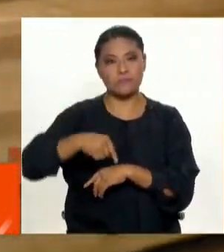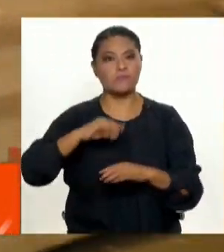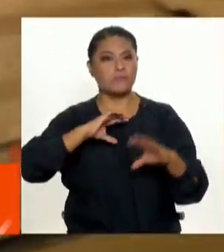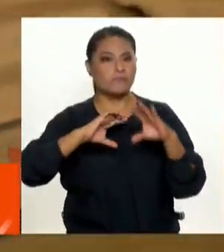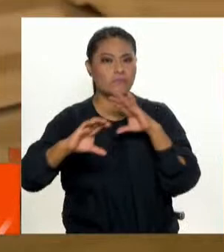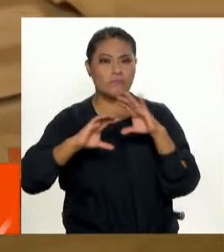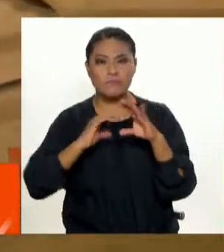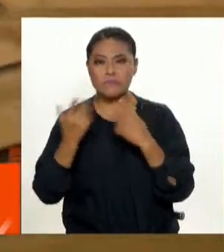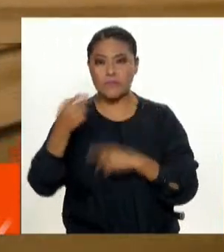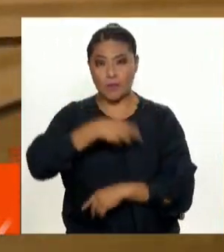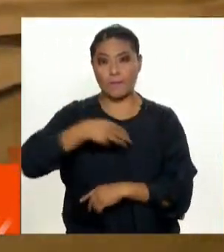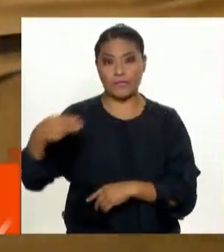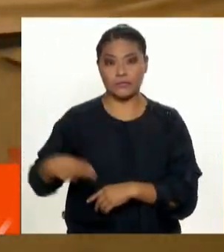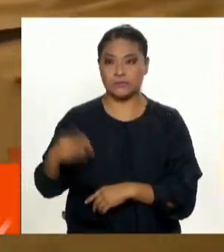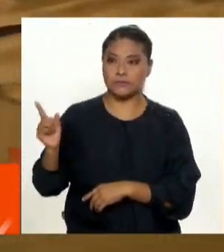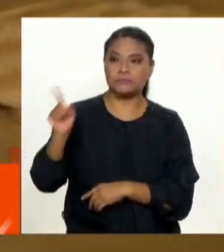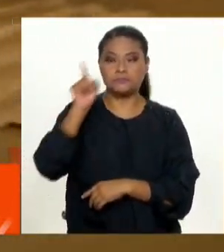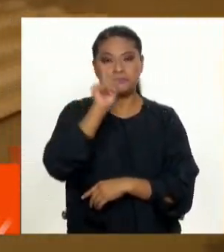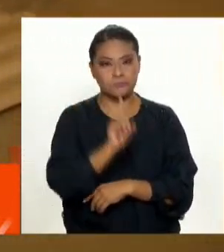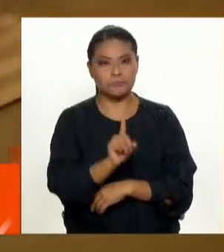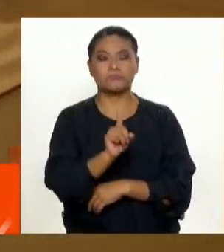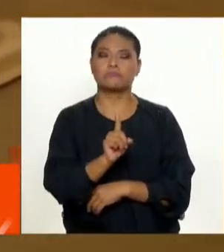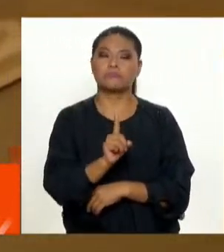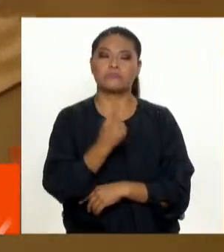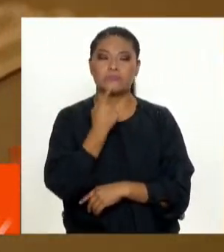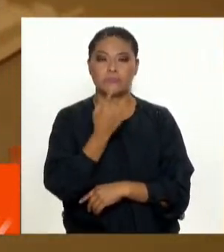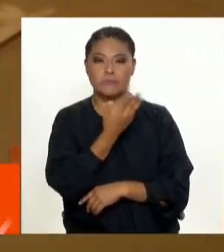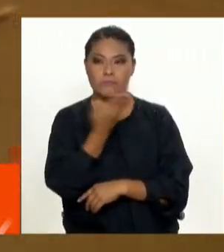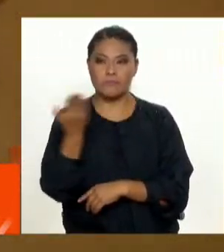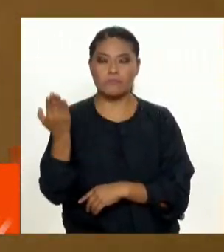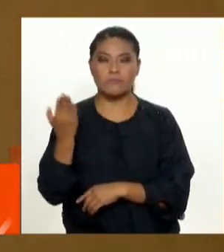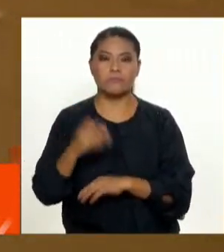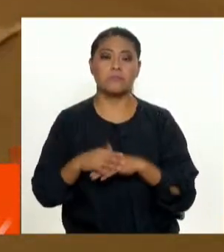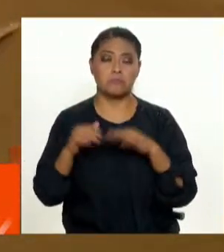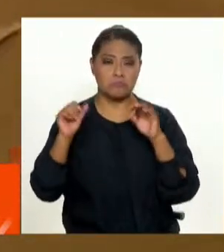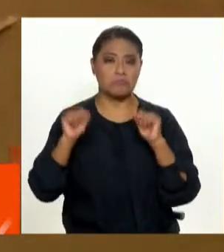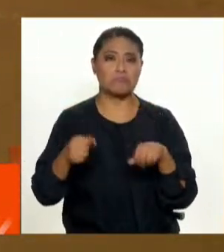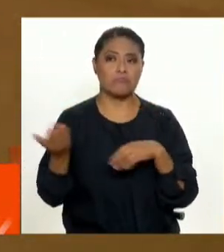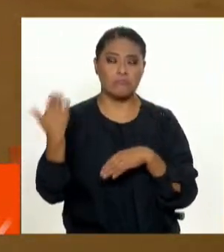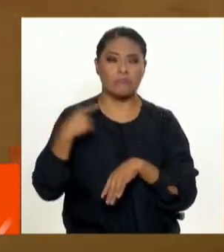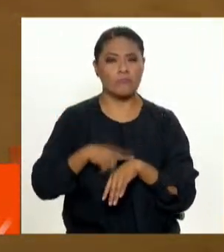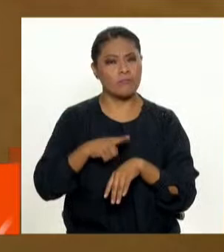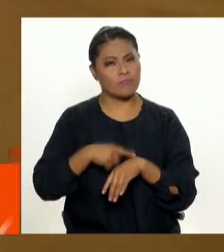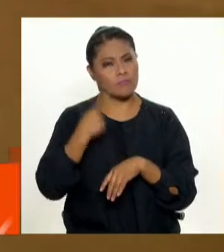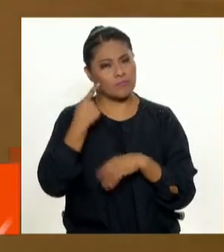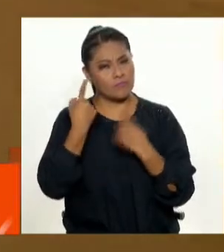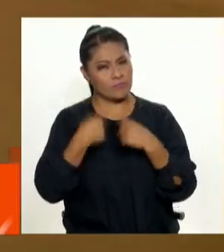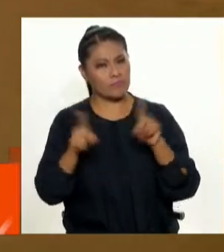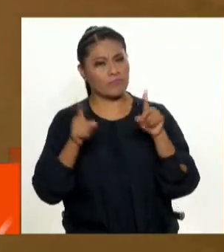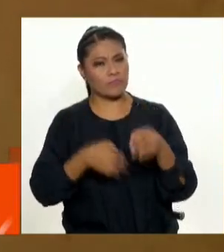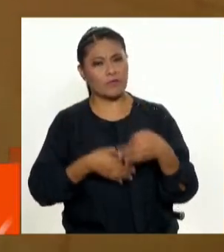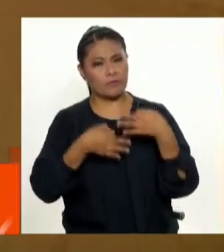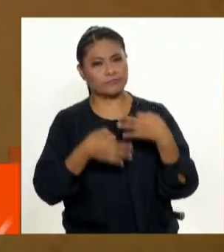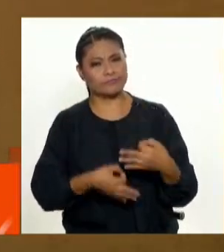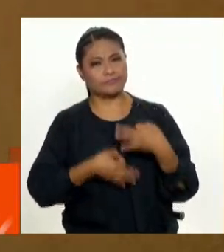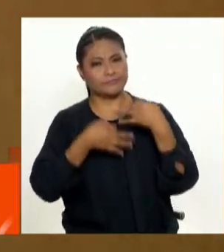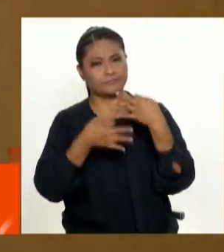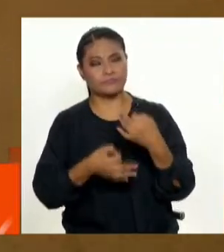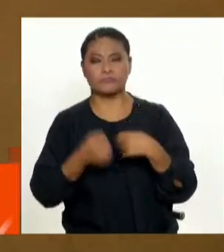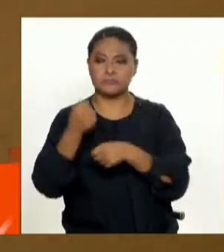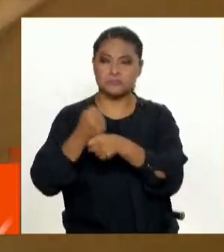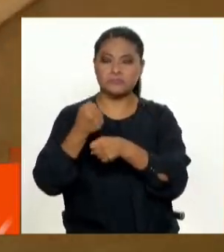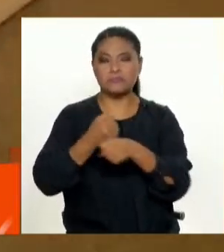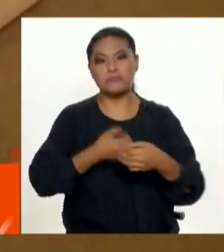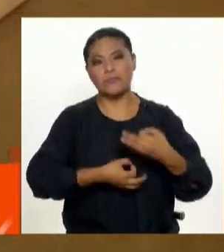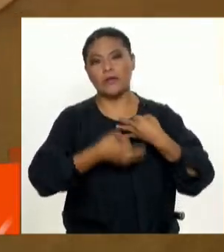que no estaba de acuerdo con que se haya demorado tanto estas obras. Por eso ella, de alguna